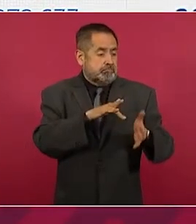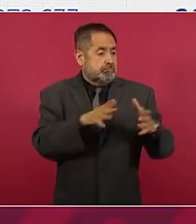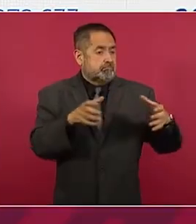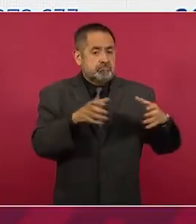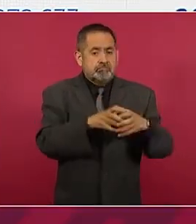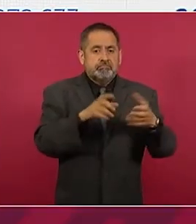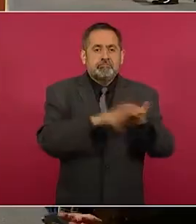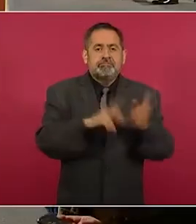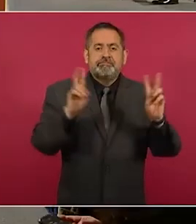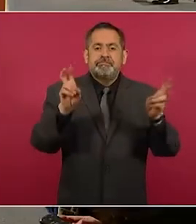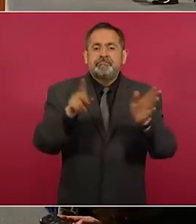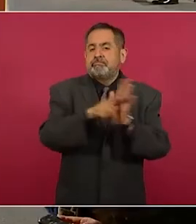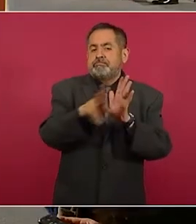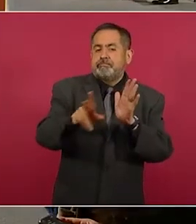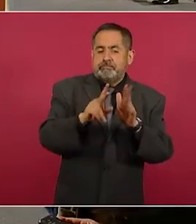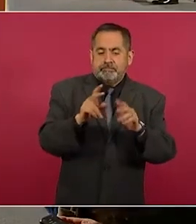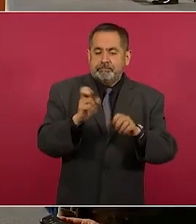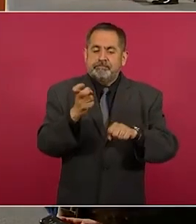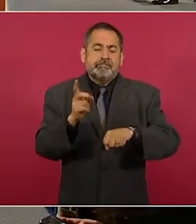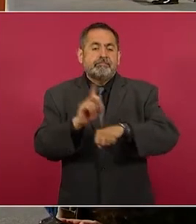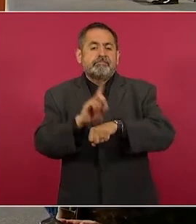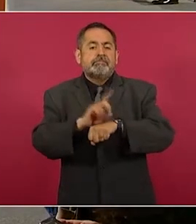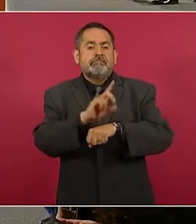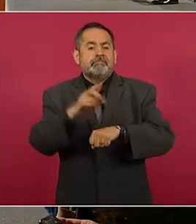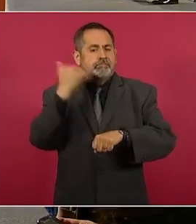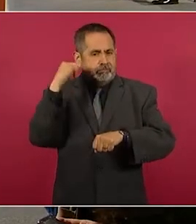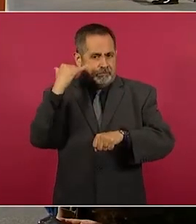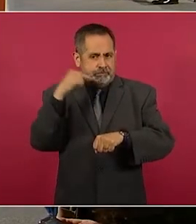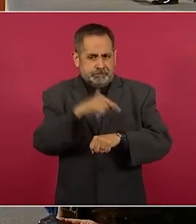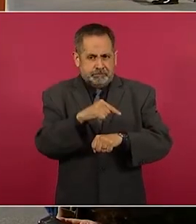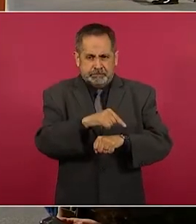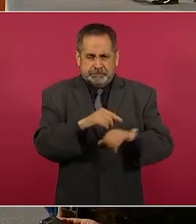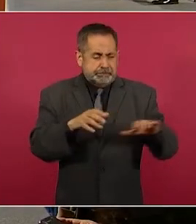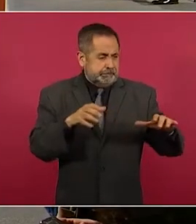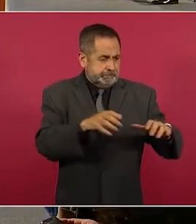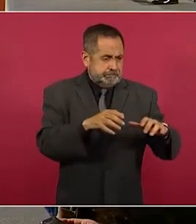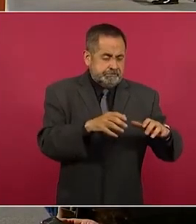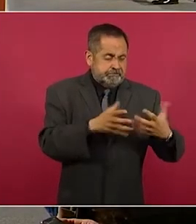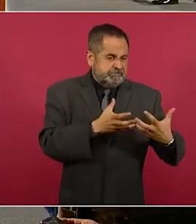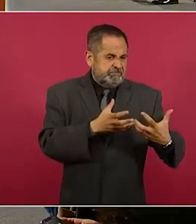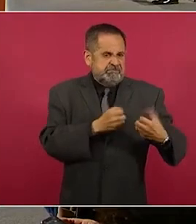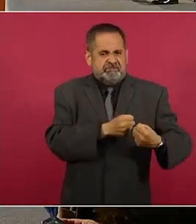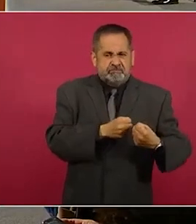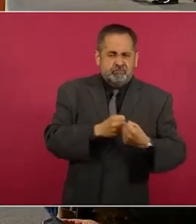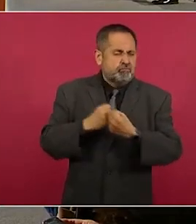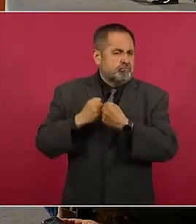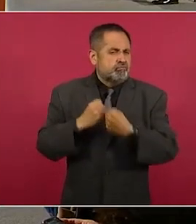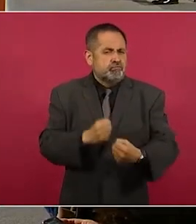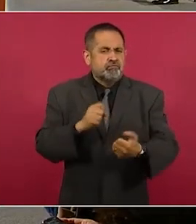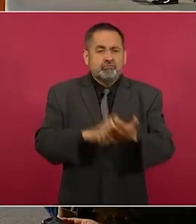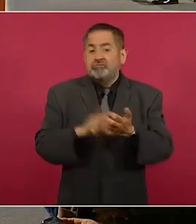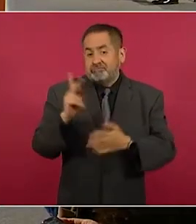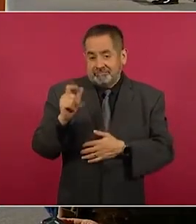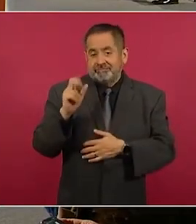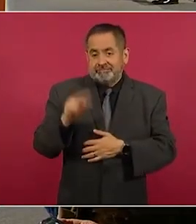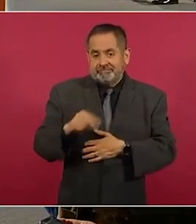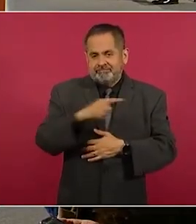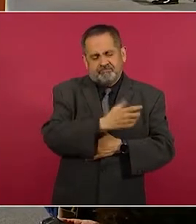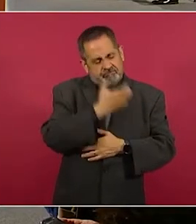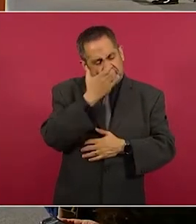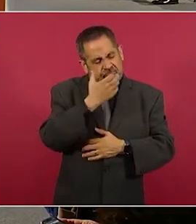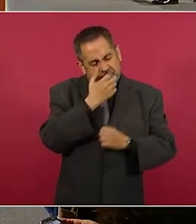el diario de Yucatán. Y eso afianza el